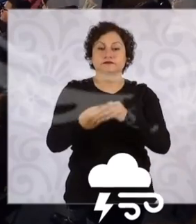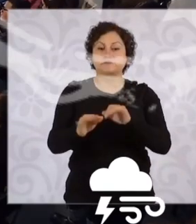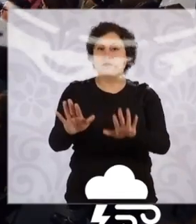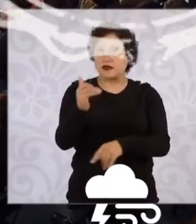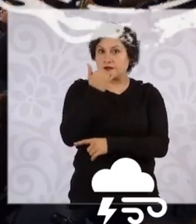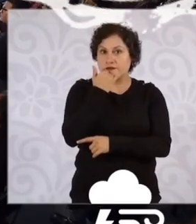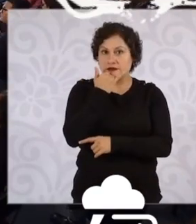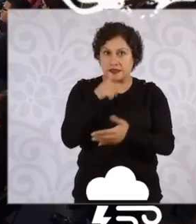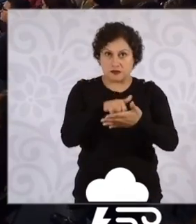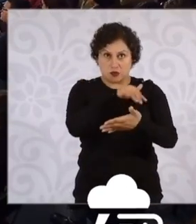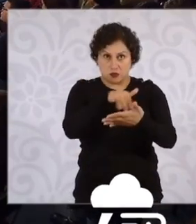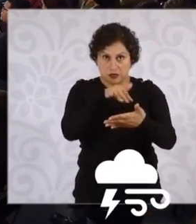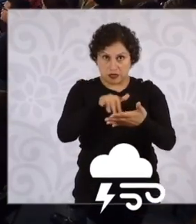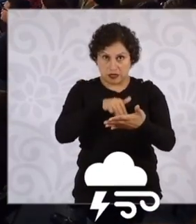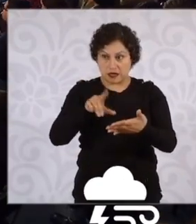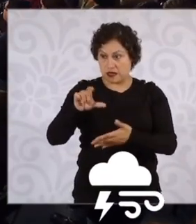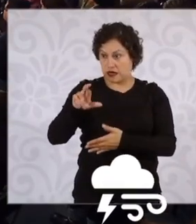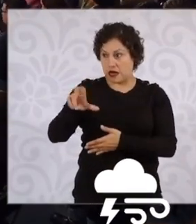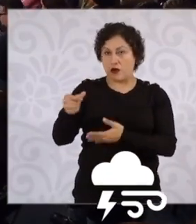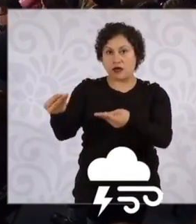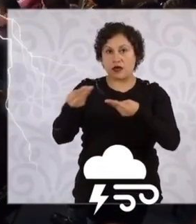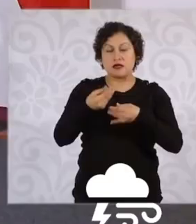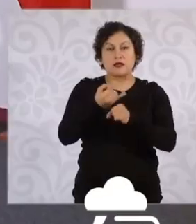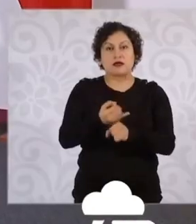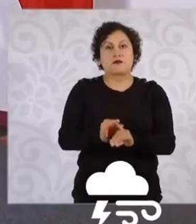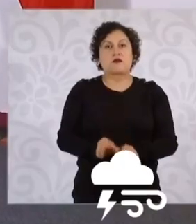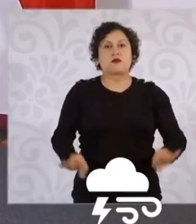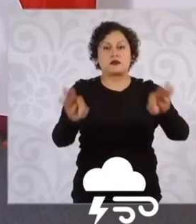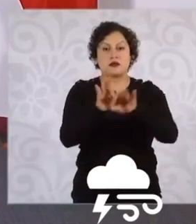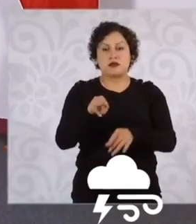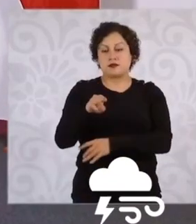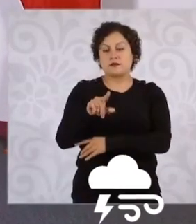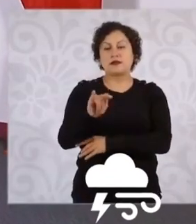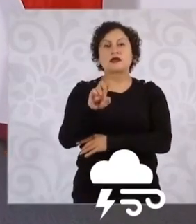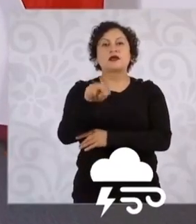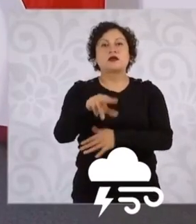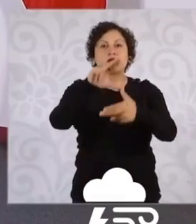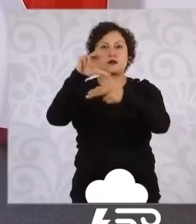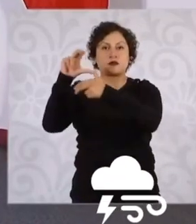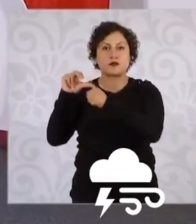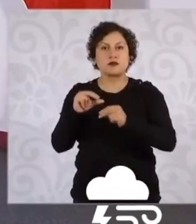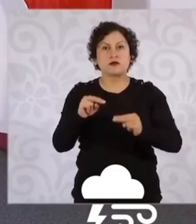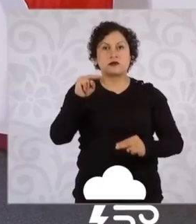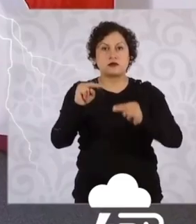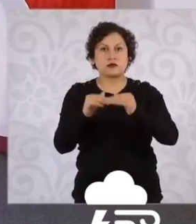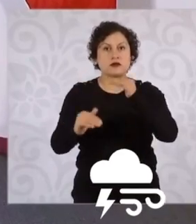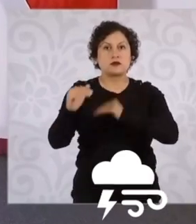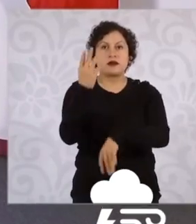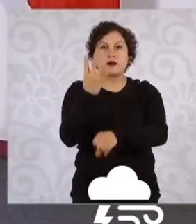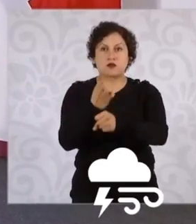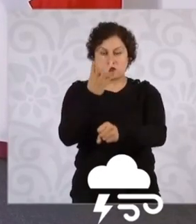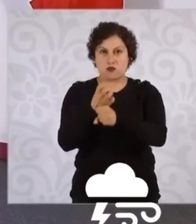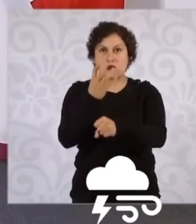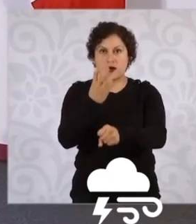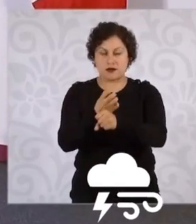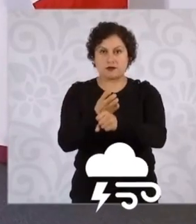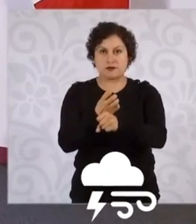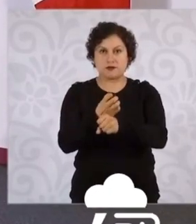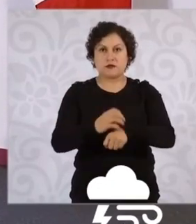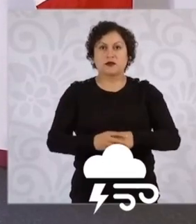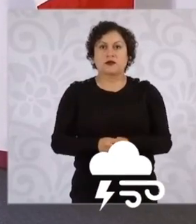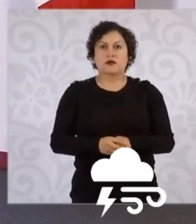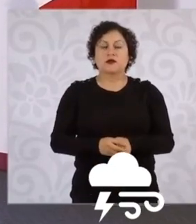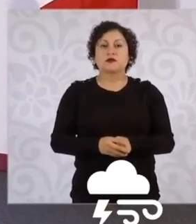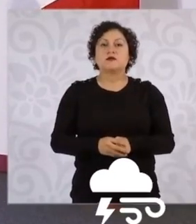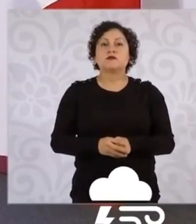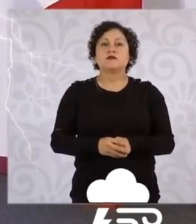Nada más leo lo que nos envía Laura, si es importante. Milton se ha intensificado huracán de categoría 4 en la escala Zafir